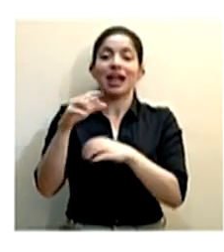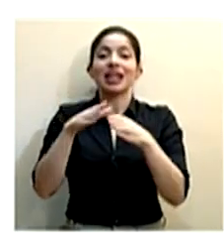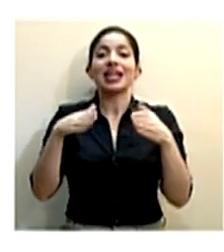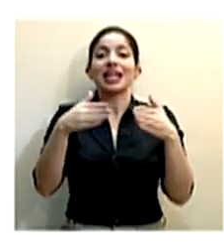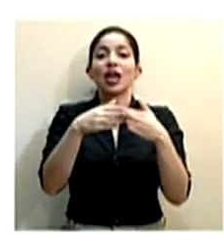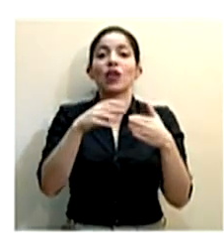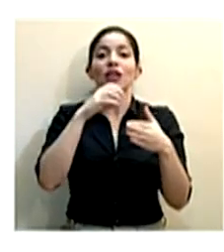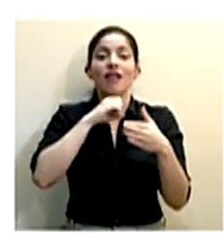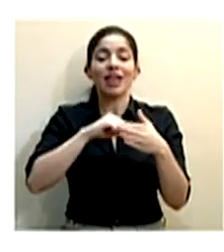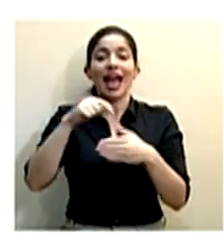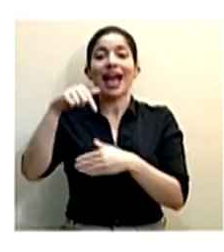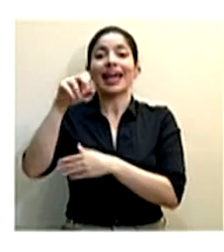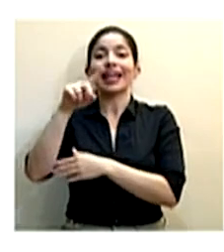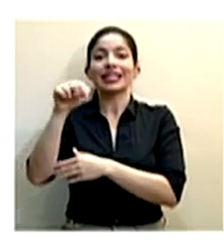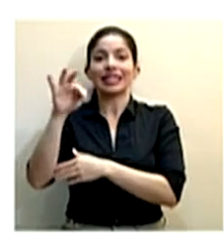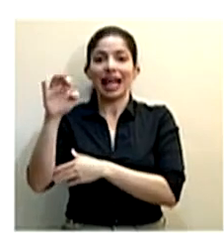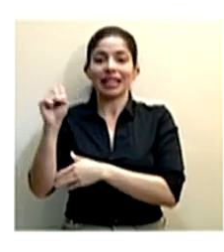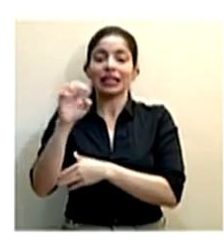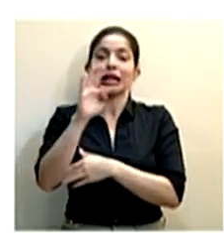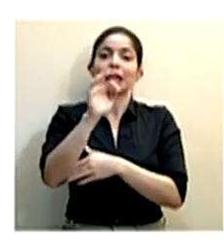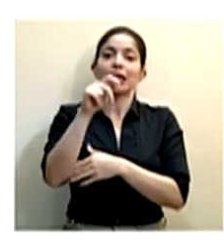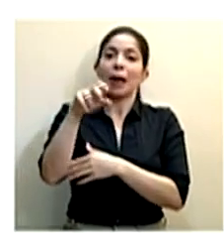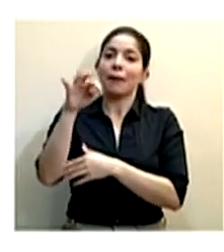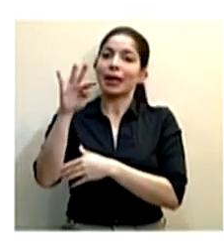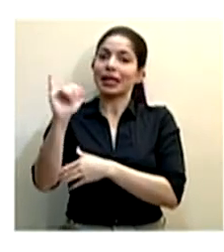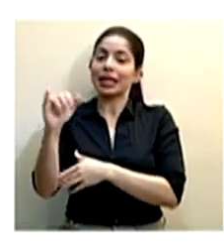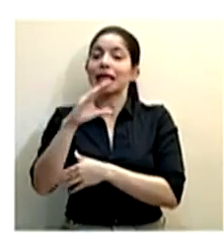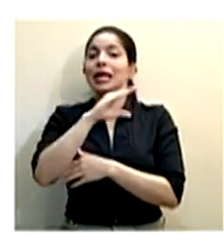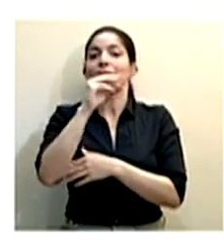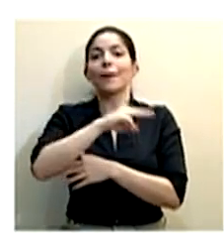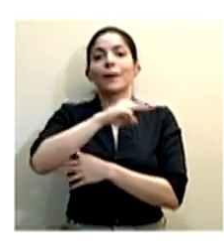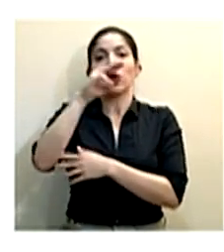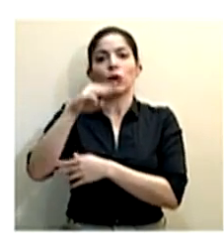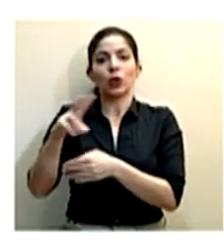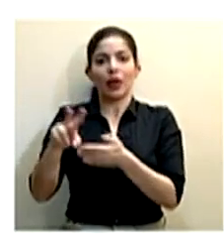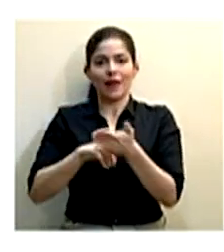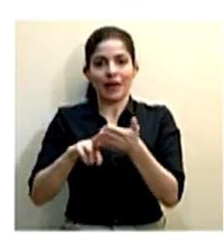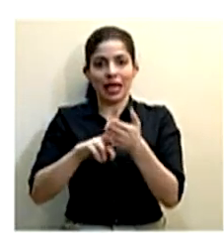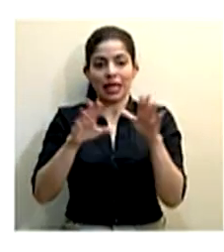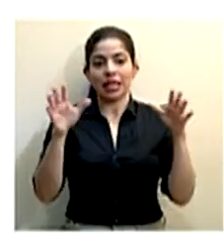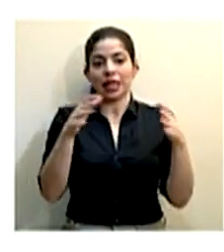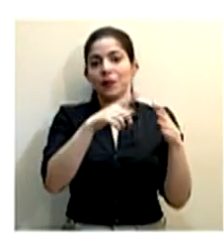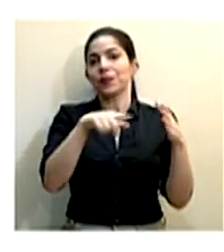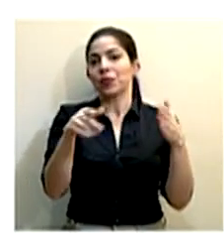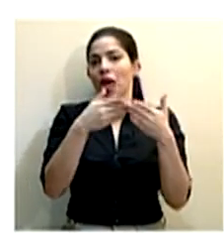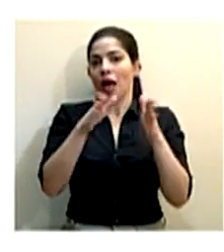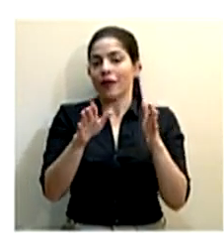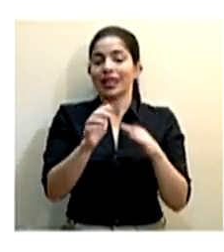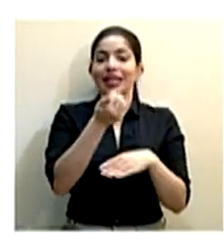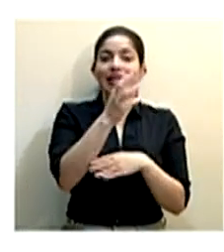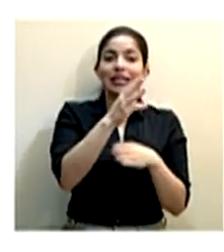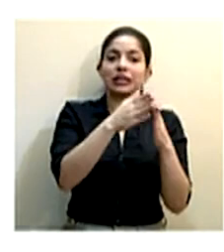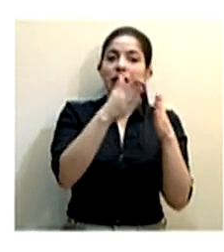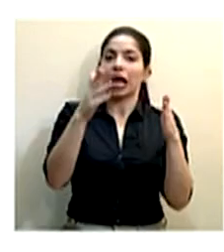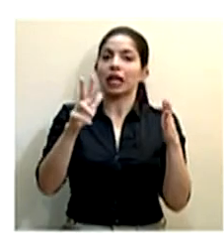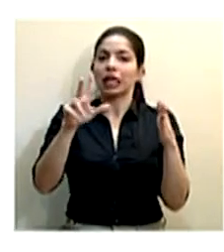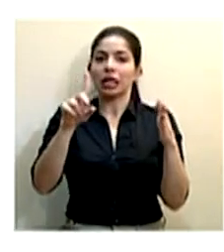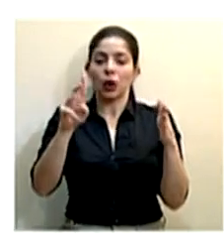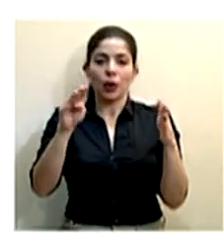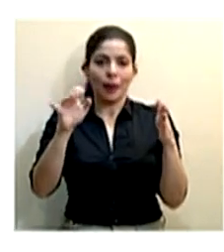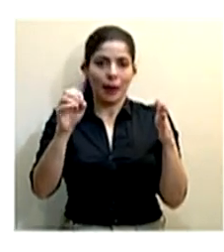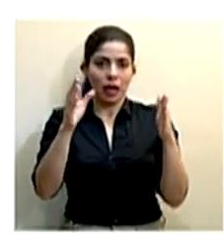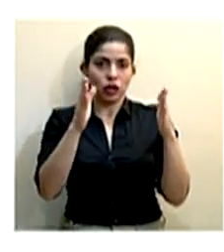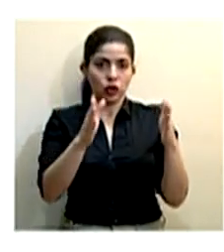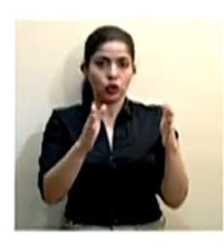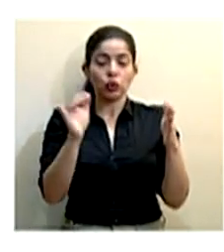Los Quetzales, Tapantí y la Reserva de Monteverde quedan habilitados en el tracto del 16 al 31 de mayo y